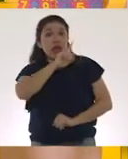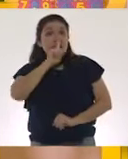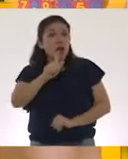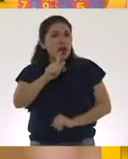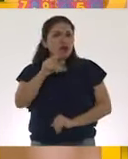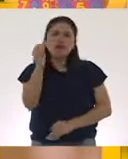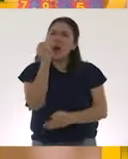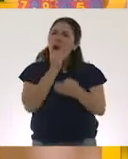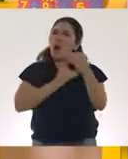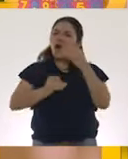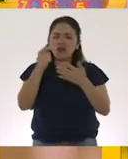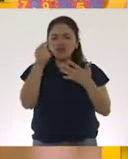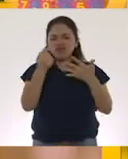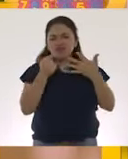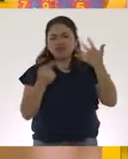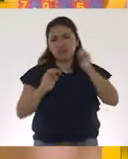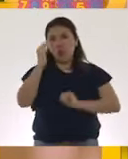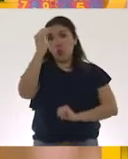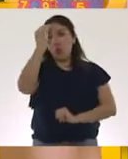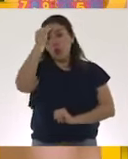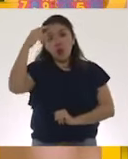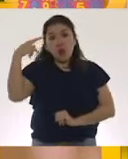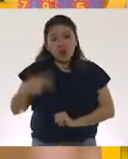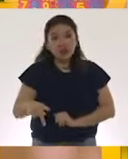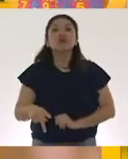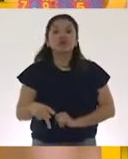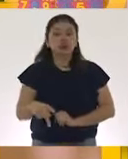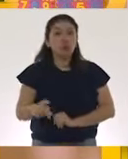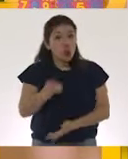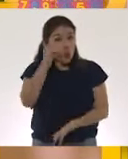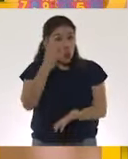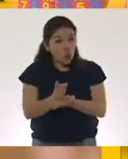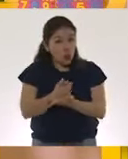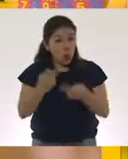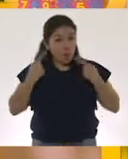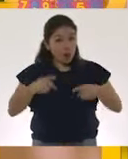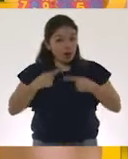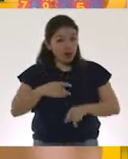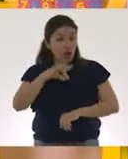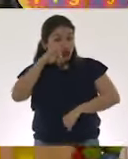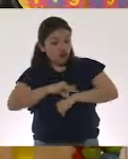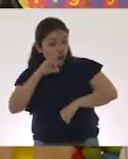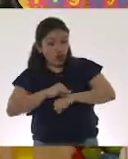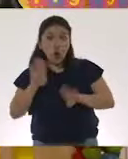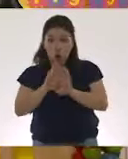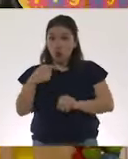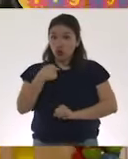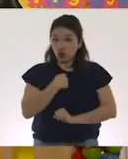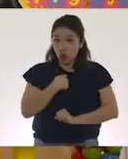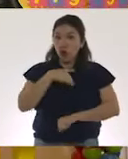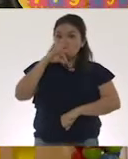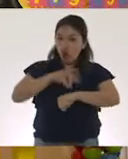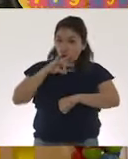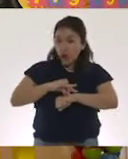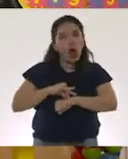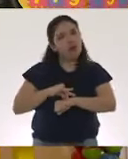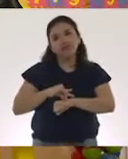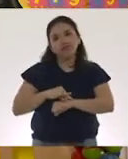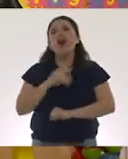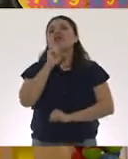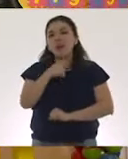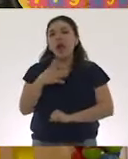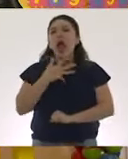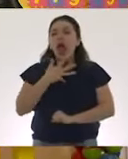todas las ramas del conocimiento. Intervienen no solamente profesionales de la salud como yo, médicos, también